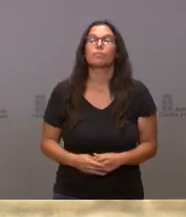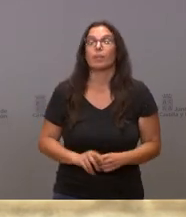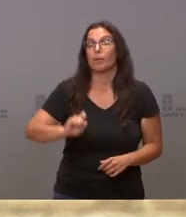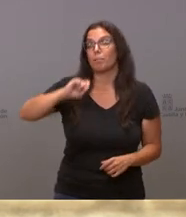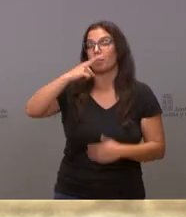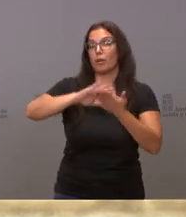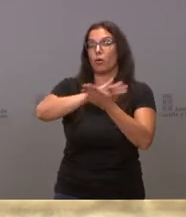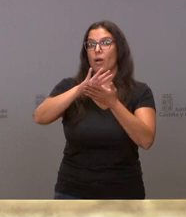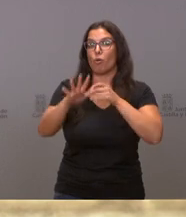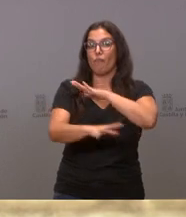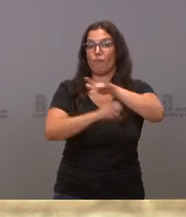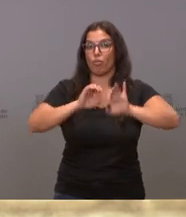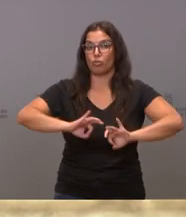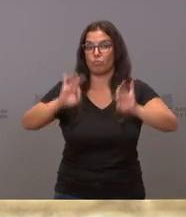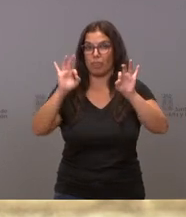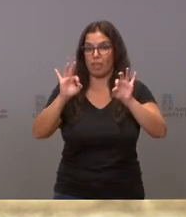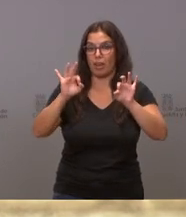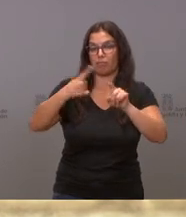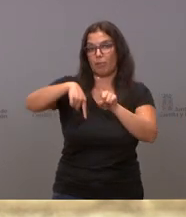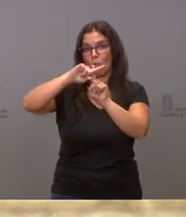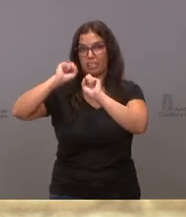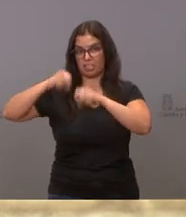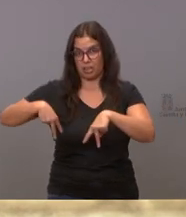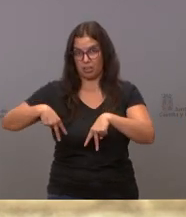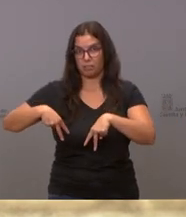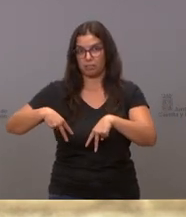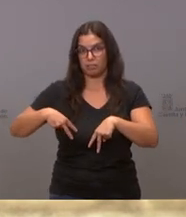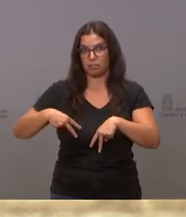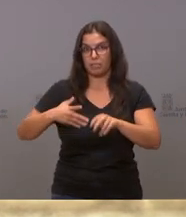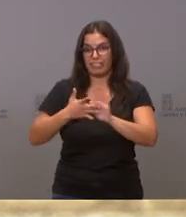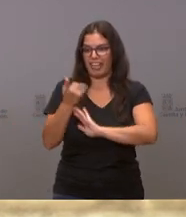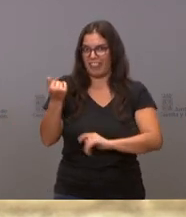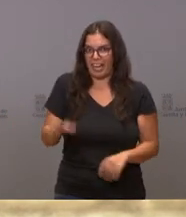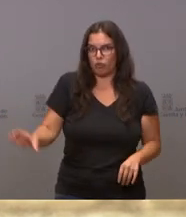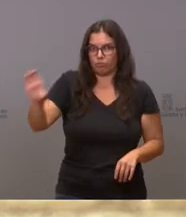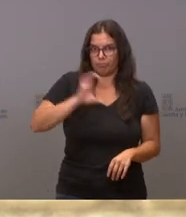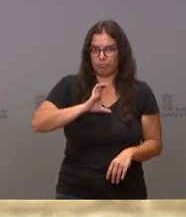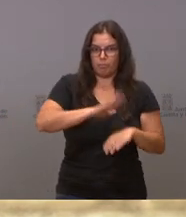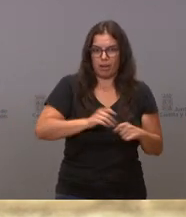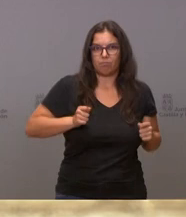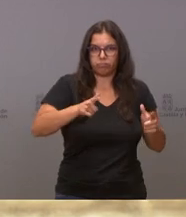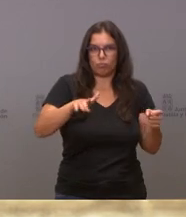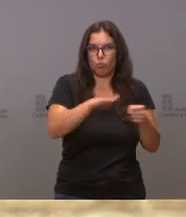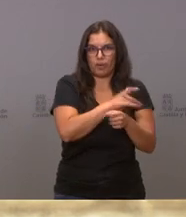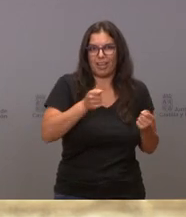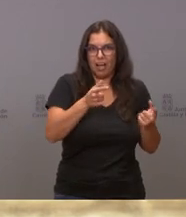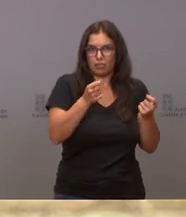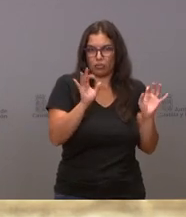fondo extraordinario no reembolsable, es decir, una bolsa de dinero para poder sufragar